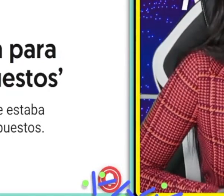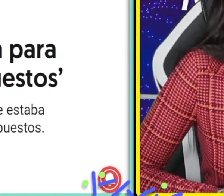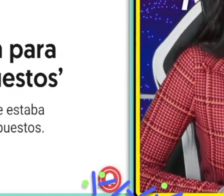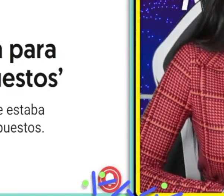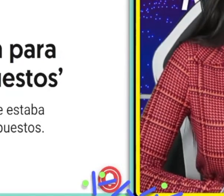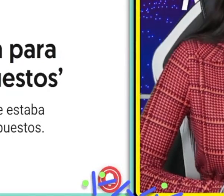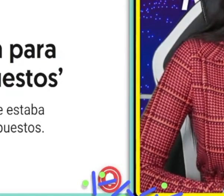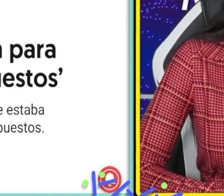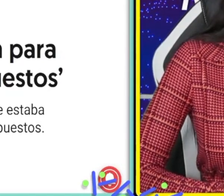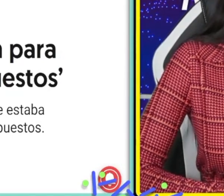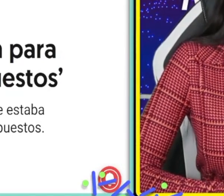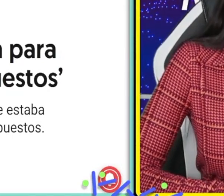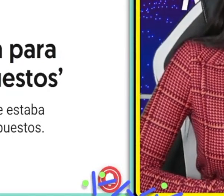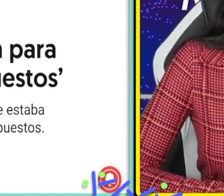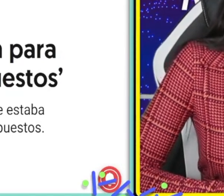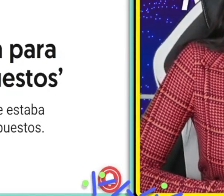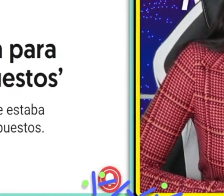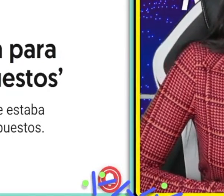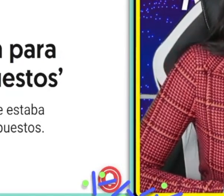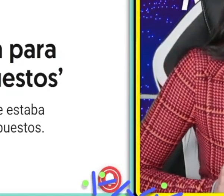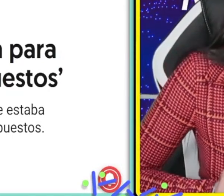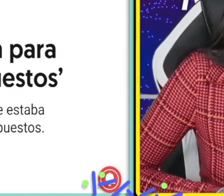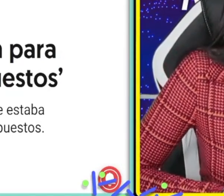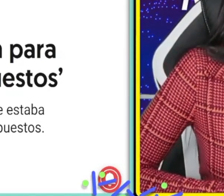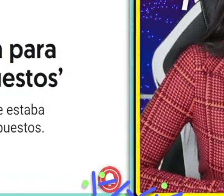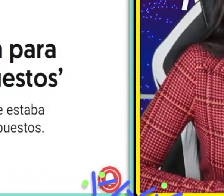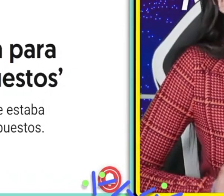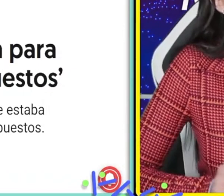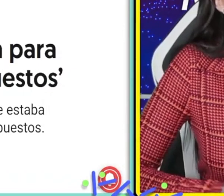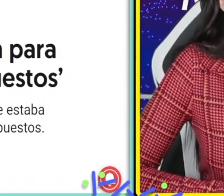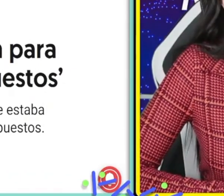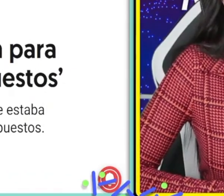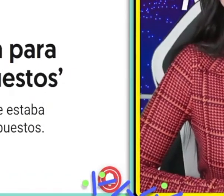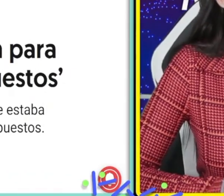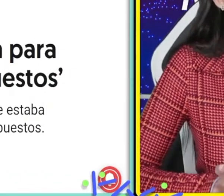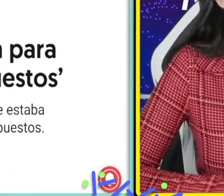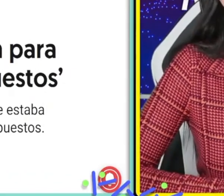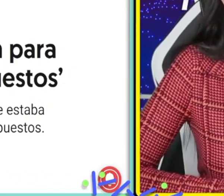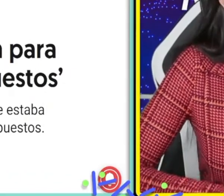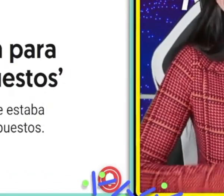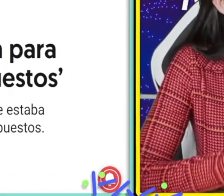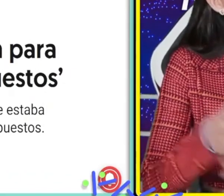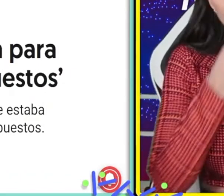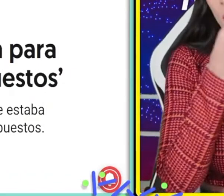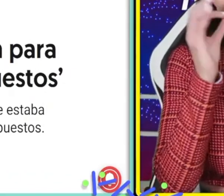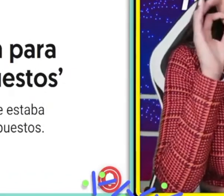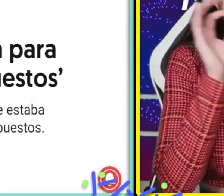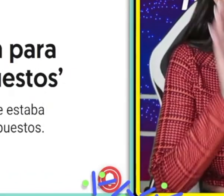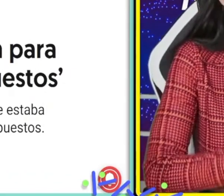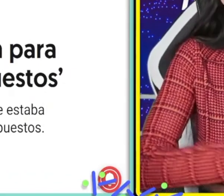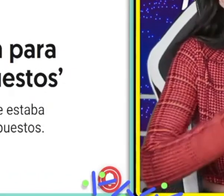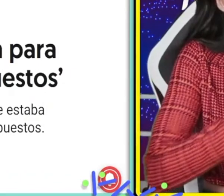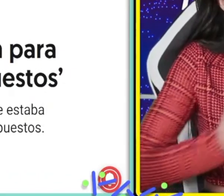te condono esto, te perdono el otro. Ah, que ya hice mi fundación y ya no voy a pagar impuestos. Si es mi fundación fachada, no te preocupes, no